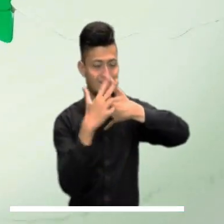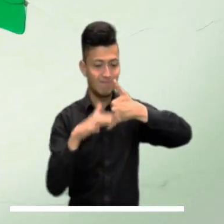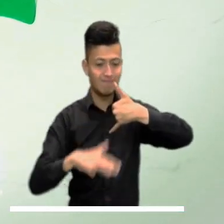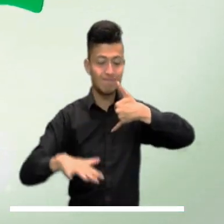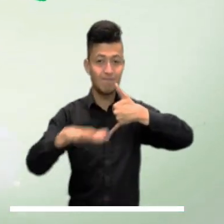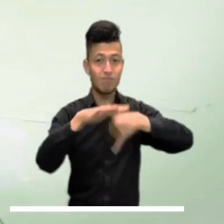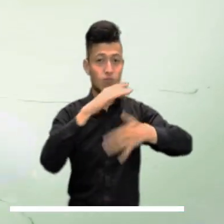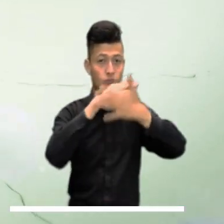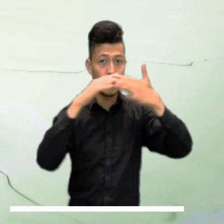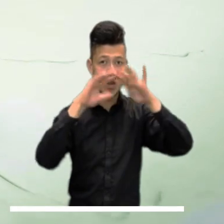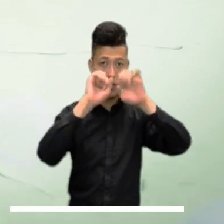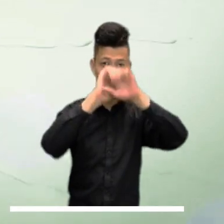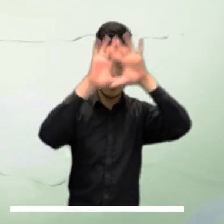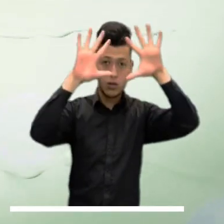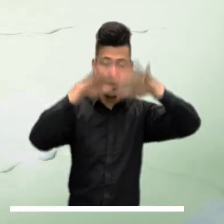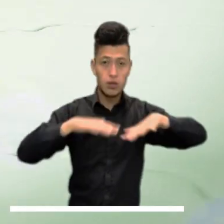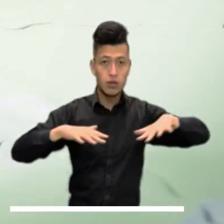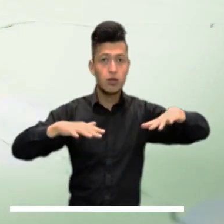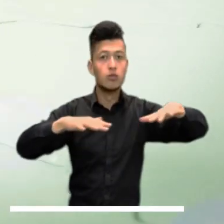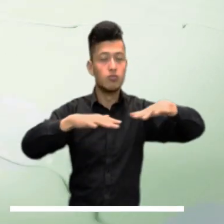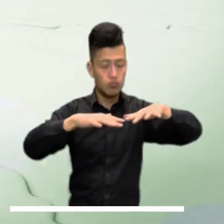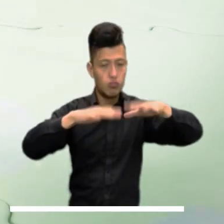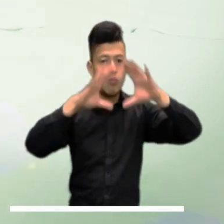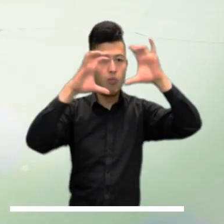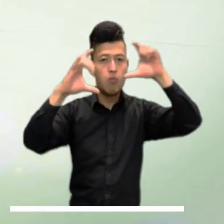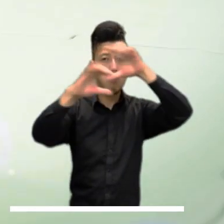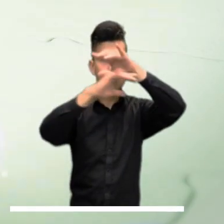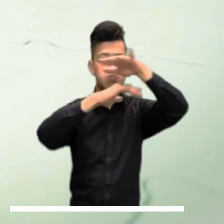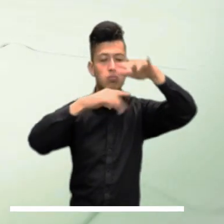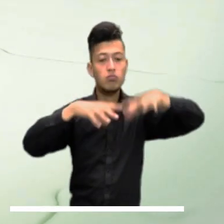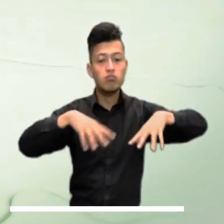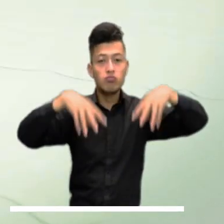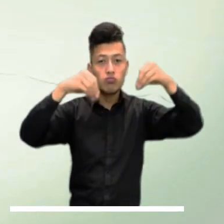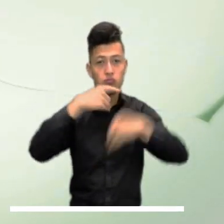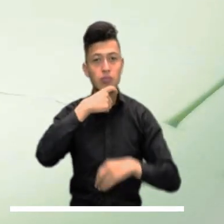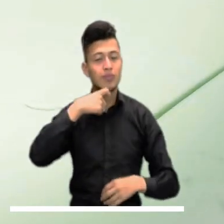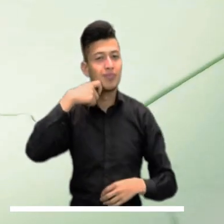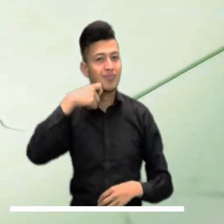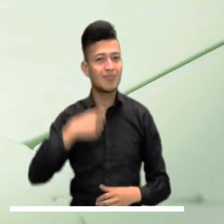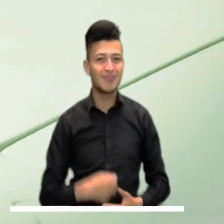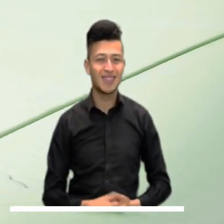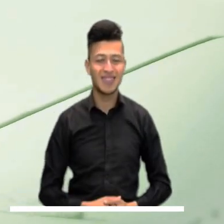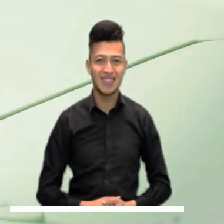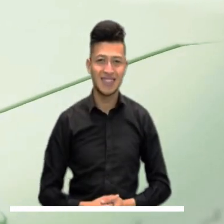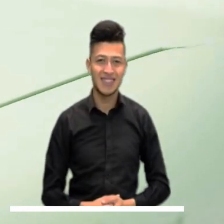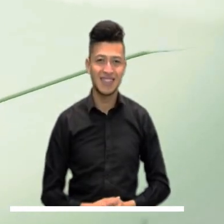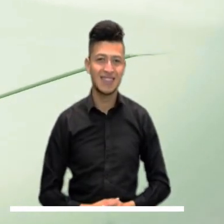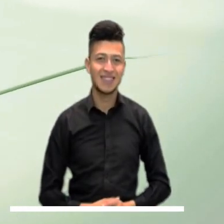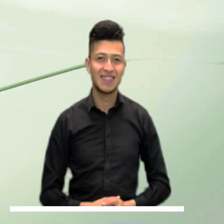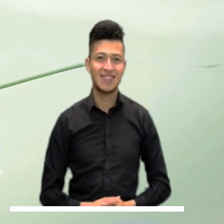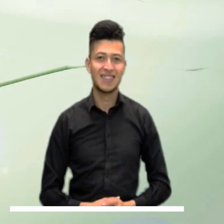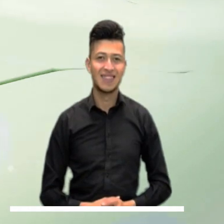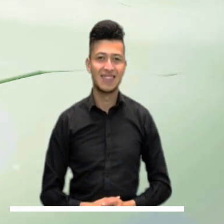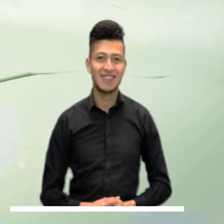A su vez la región andina tendrá esta mañana un cielo parcialmente cubierto con predominio del tiempo seco.